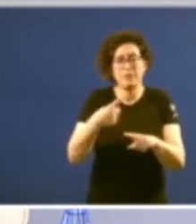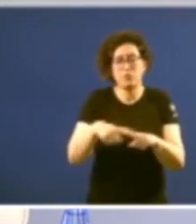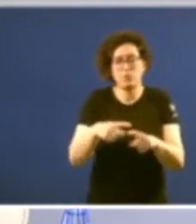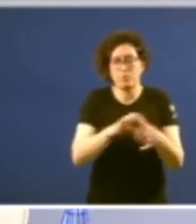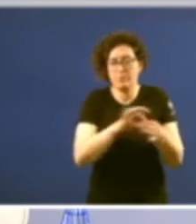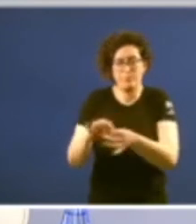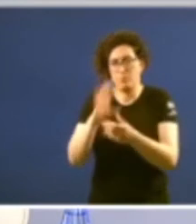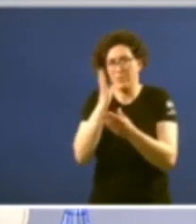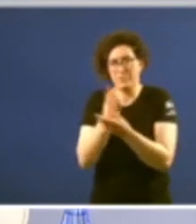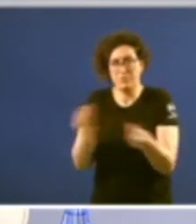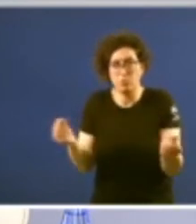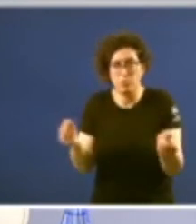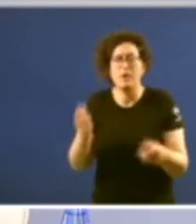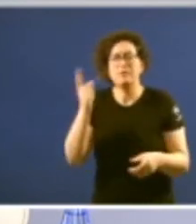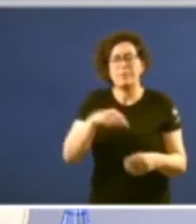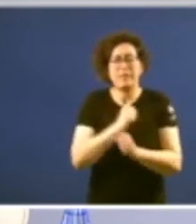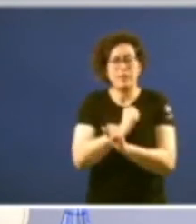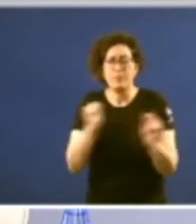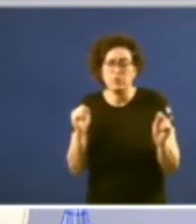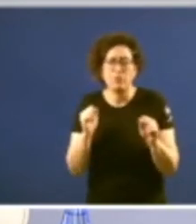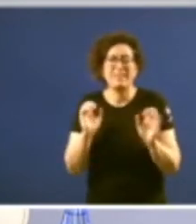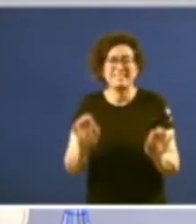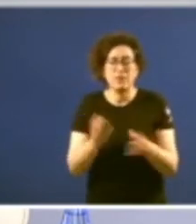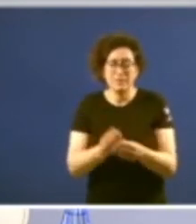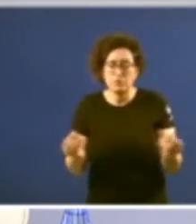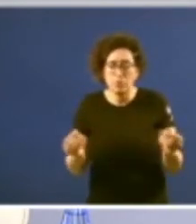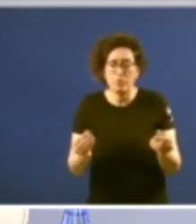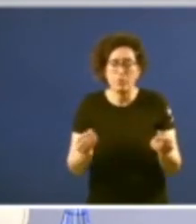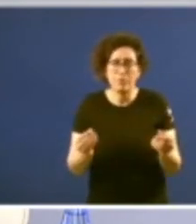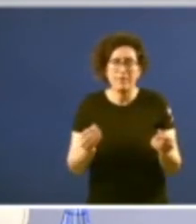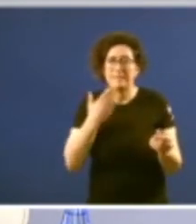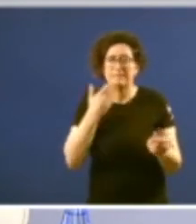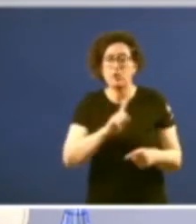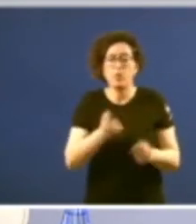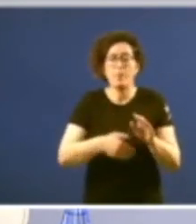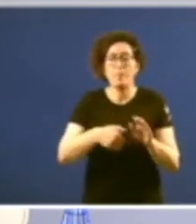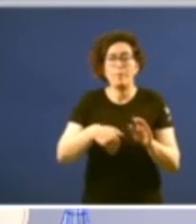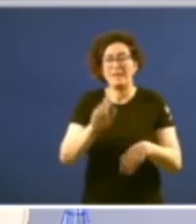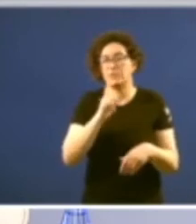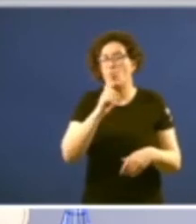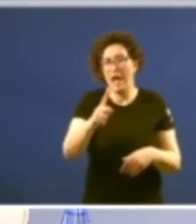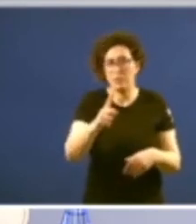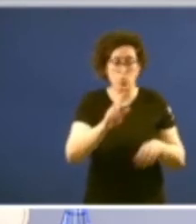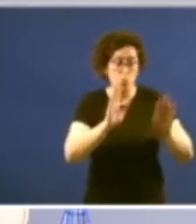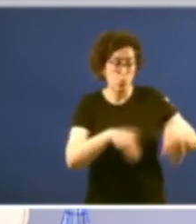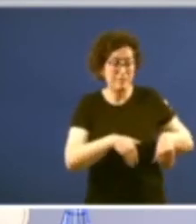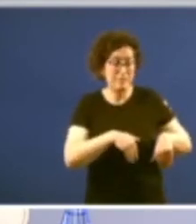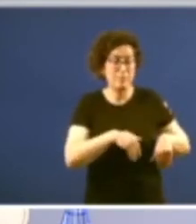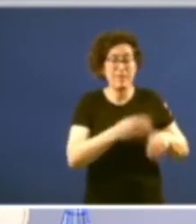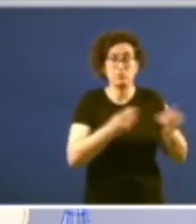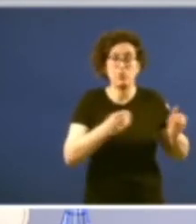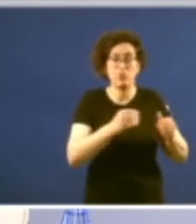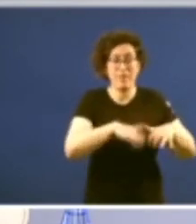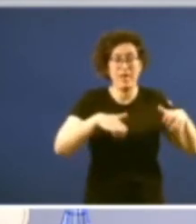hai unha imposibilidade de disolver mientras non transcorra por lo menos un ano desde a última disolución da Cámara